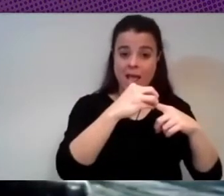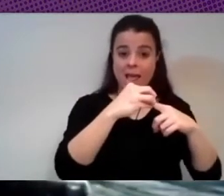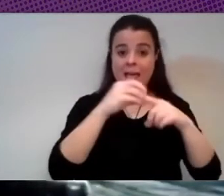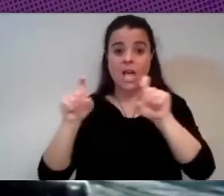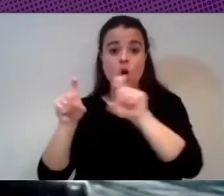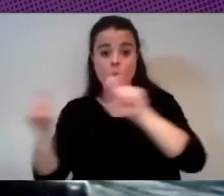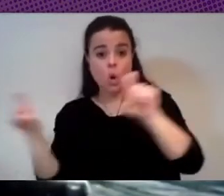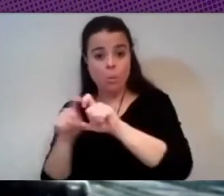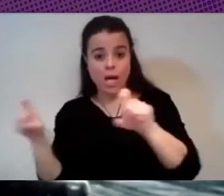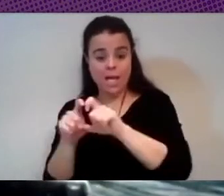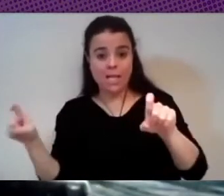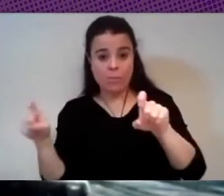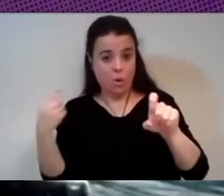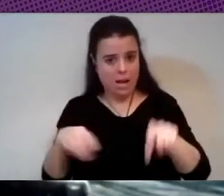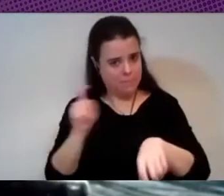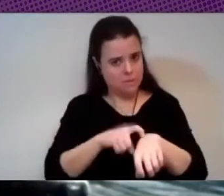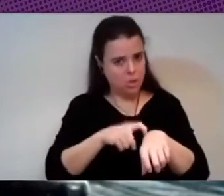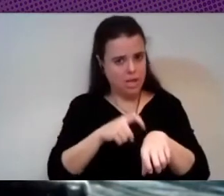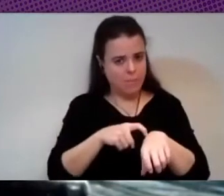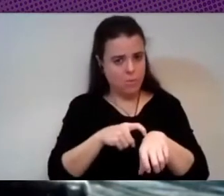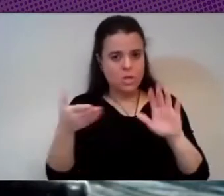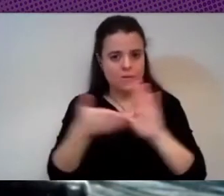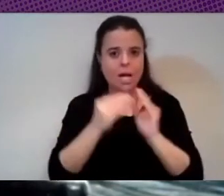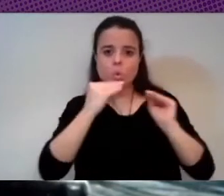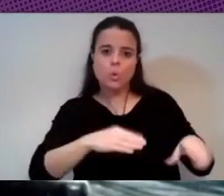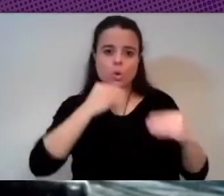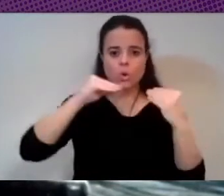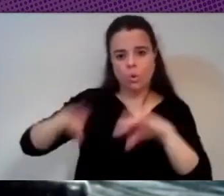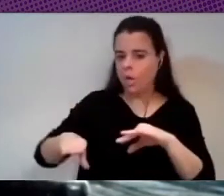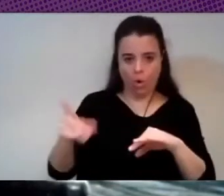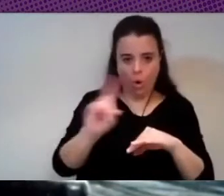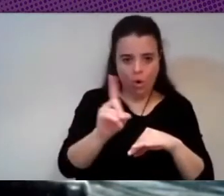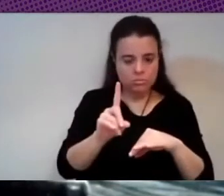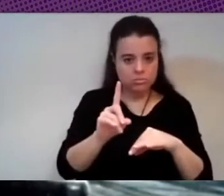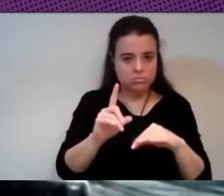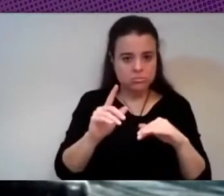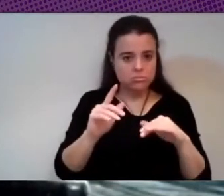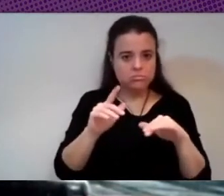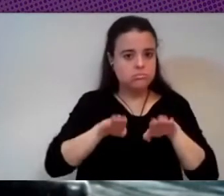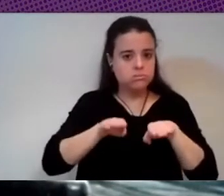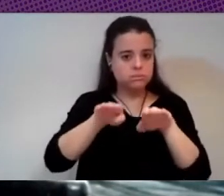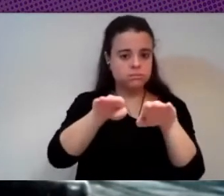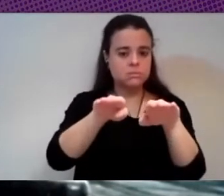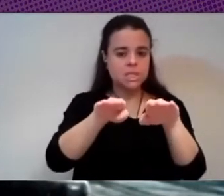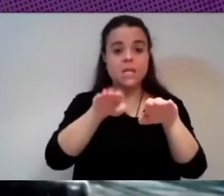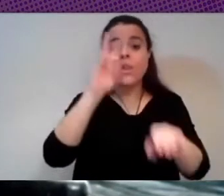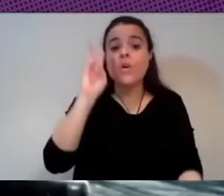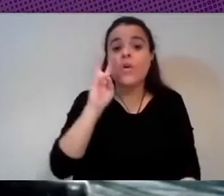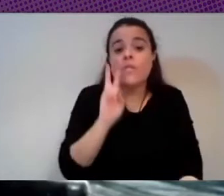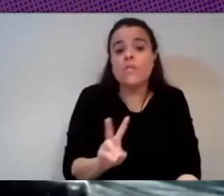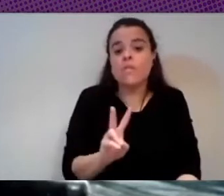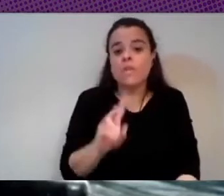coexisten no son sistemas que se van a reemplazar entonces veo estas dos lógicas como